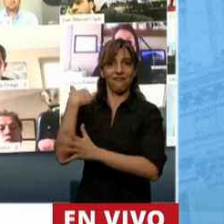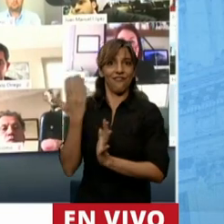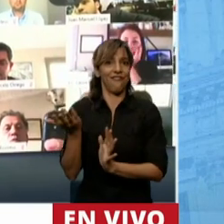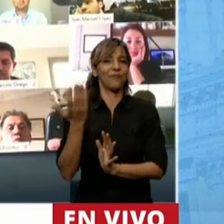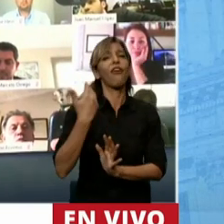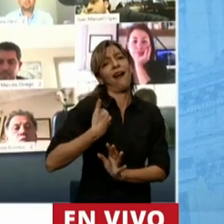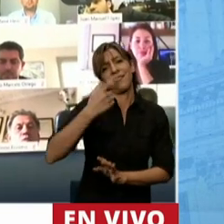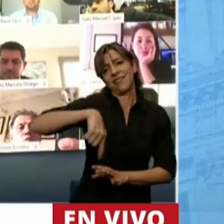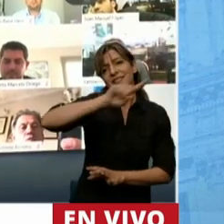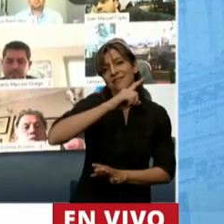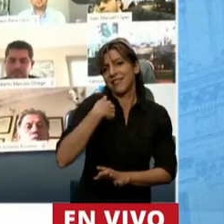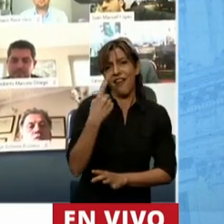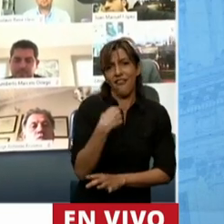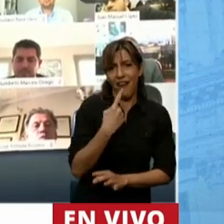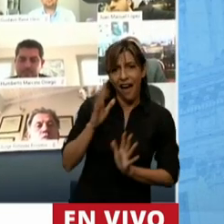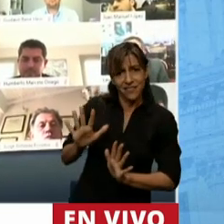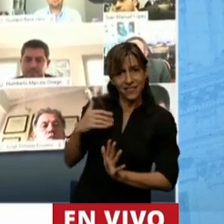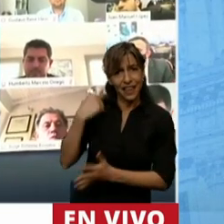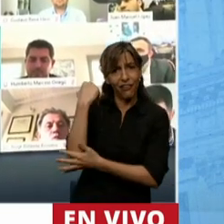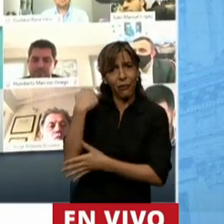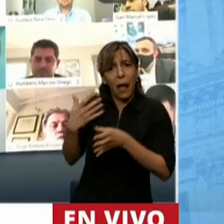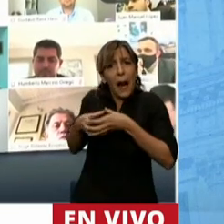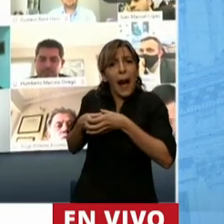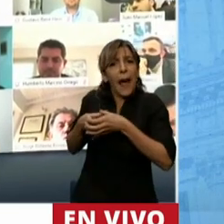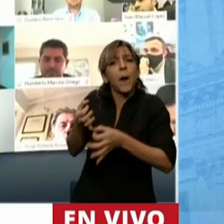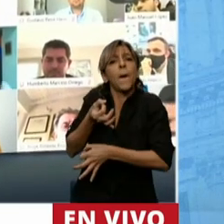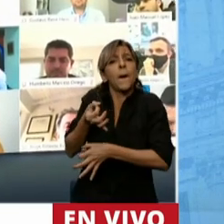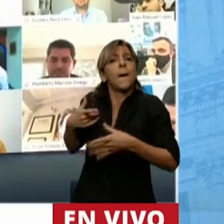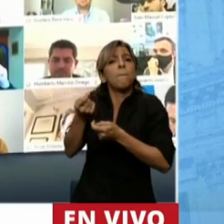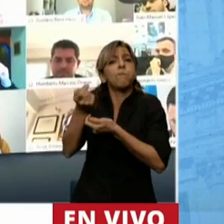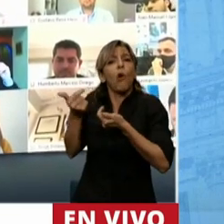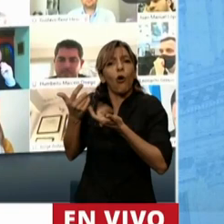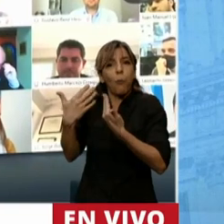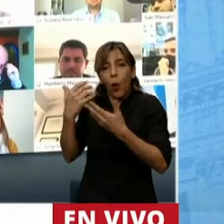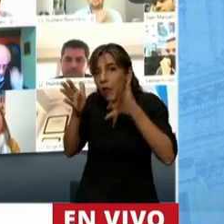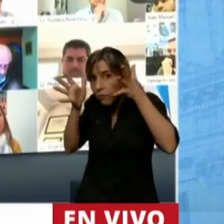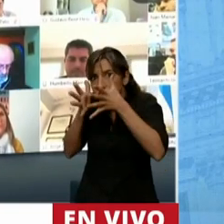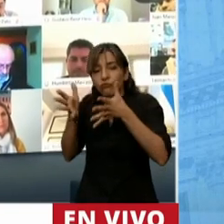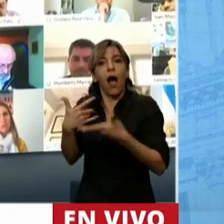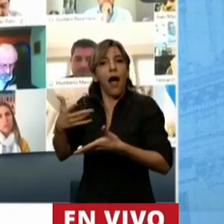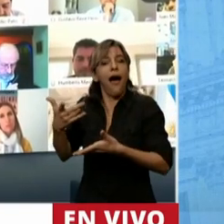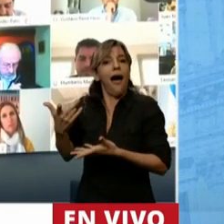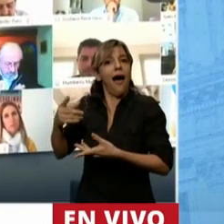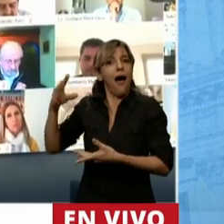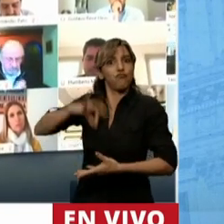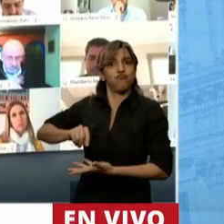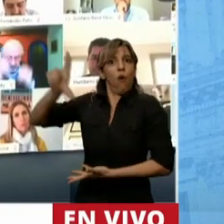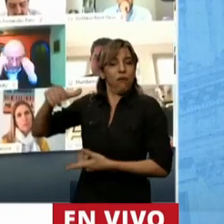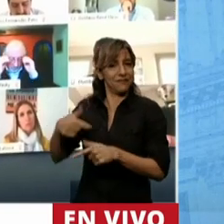argentinos y argentinas decidimos abandonar el 27 de octubre del año pasado